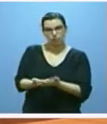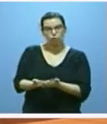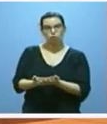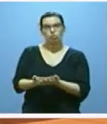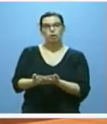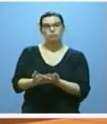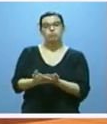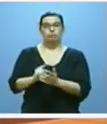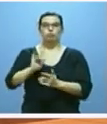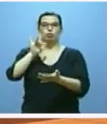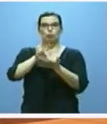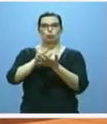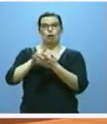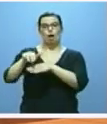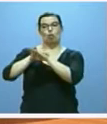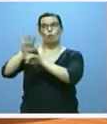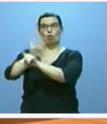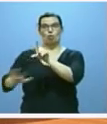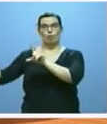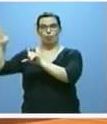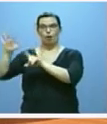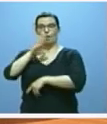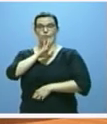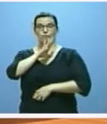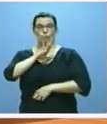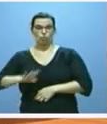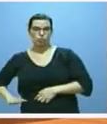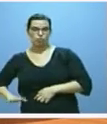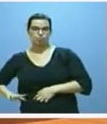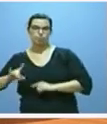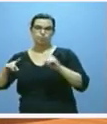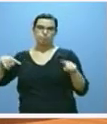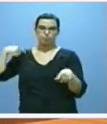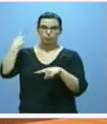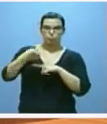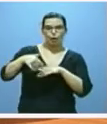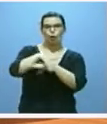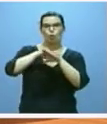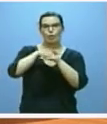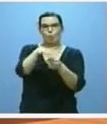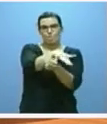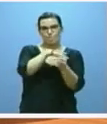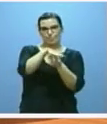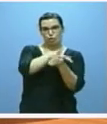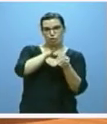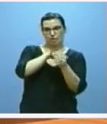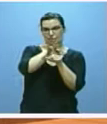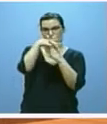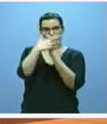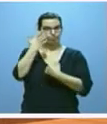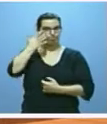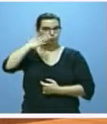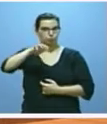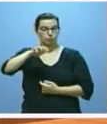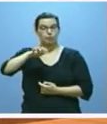primero con una etapa de gobierno de la nación en funciones y después con otra de gobierno en minoría. Lo que se ha traducido, por